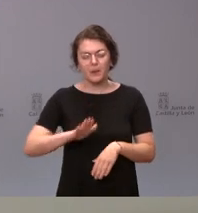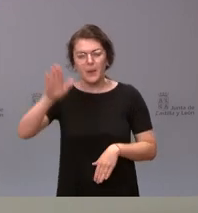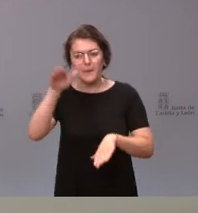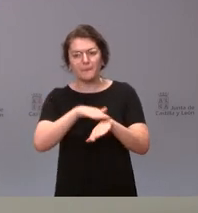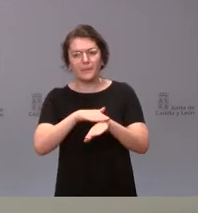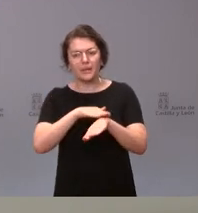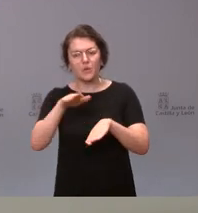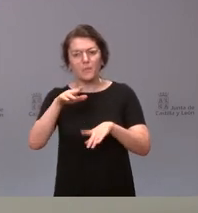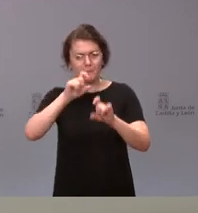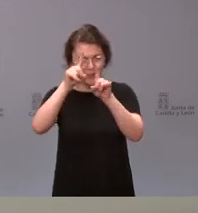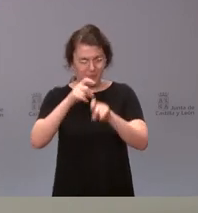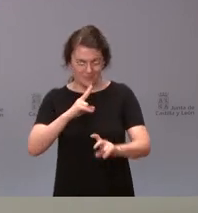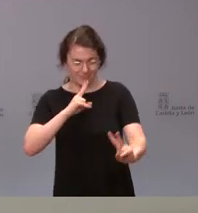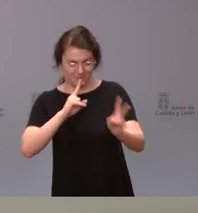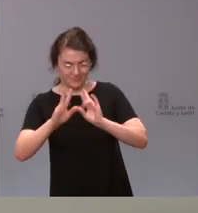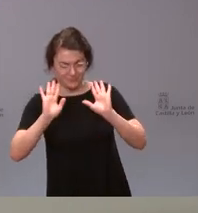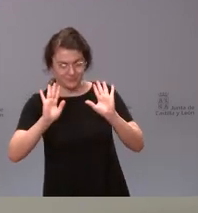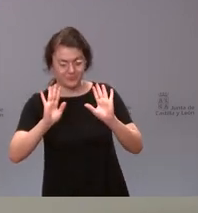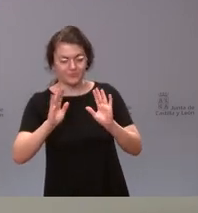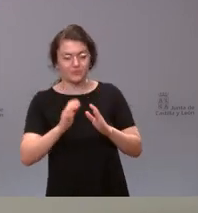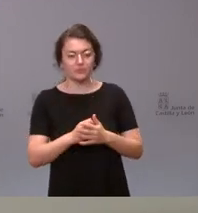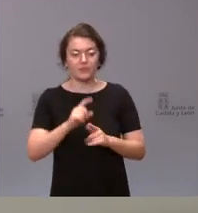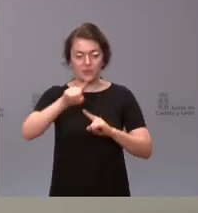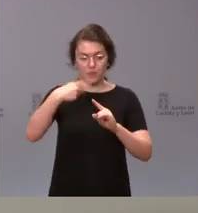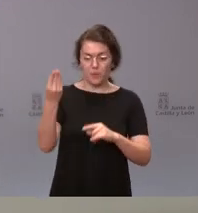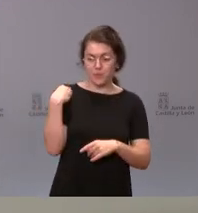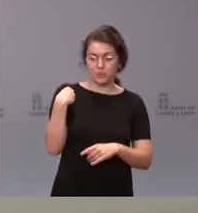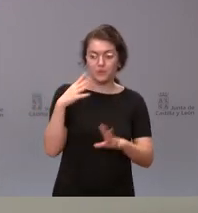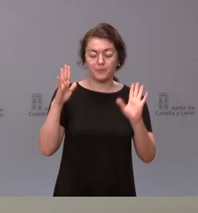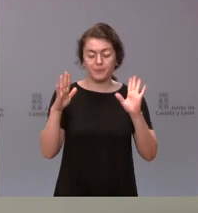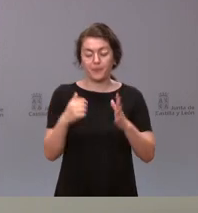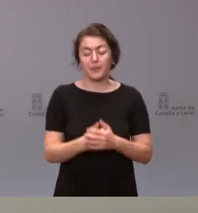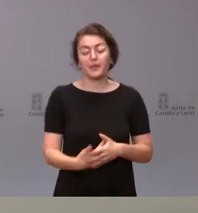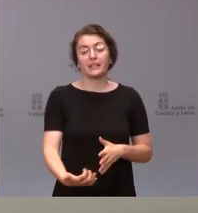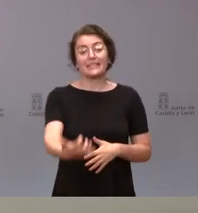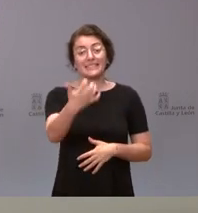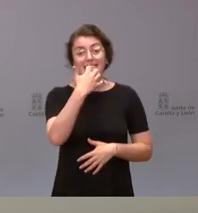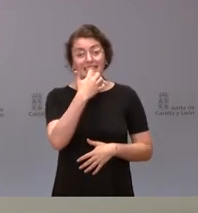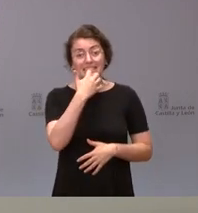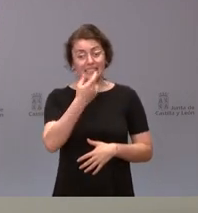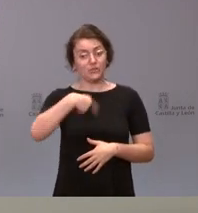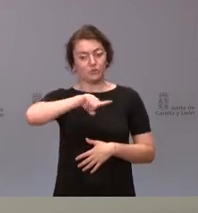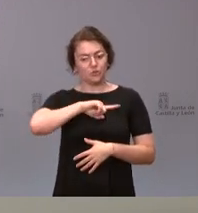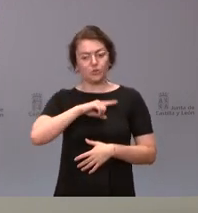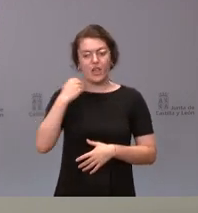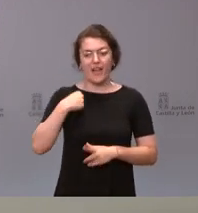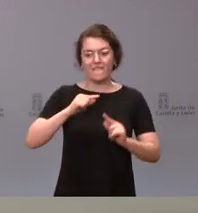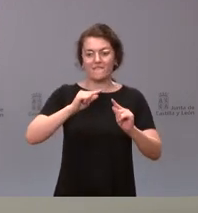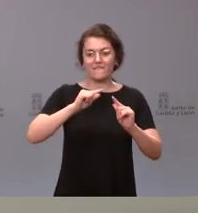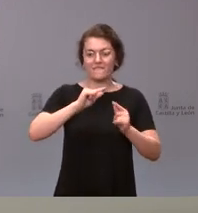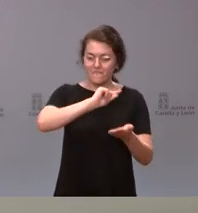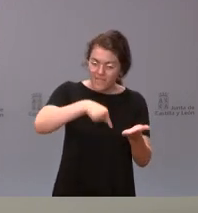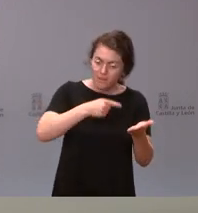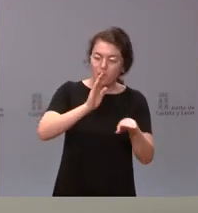pregunta y si me deja responder, luego le dejo preguntar. Si nosotros hemos firmado para